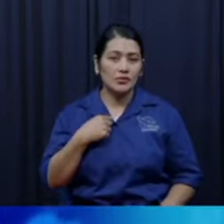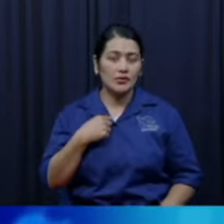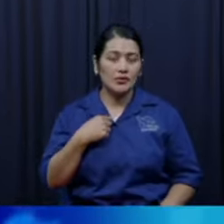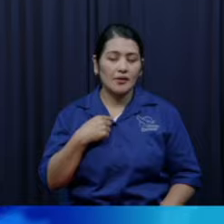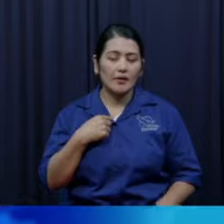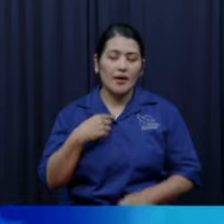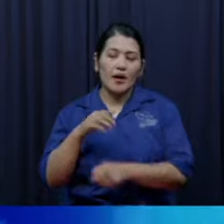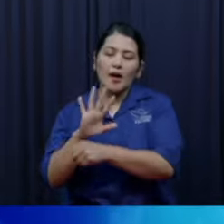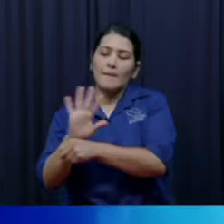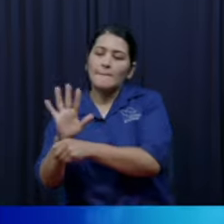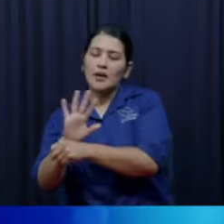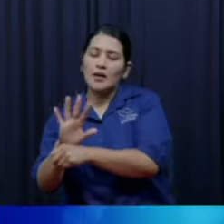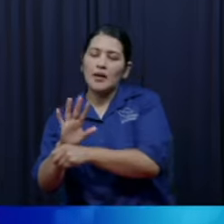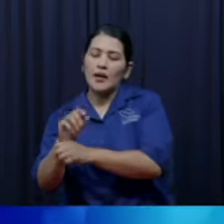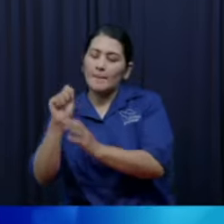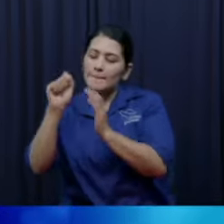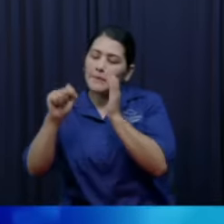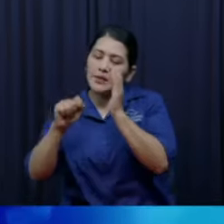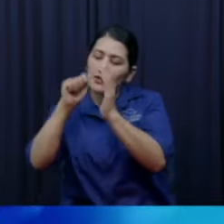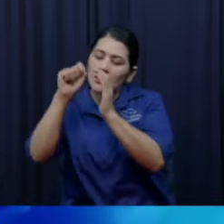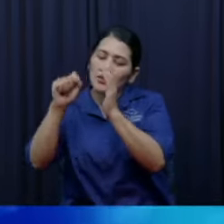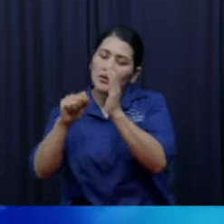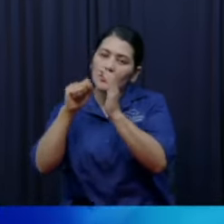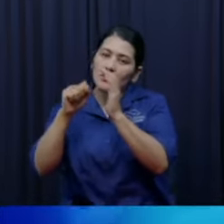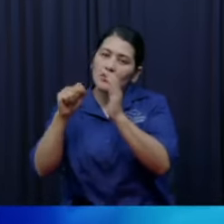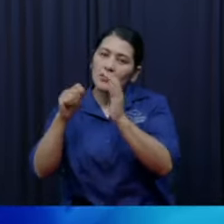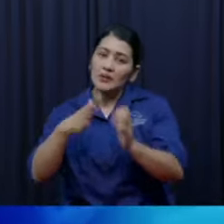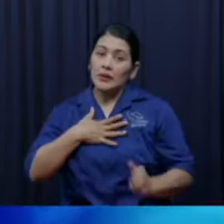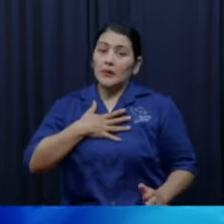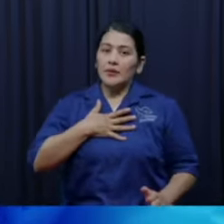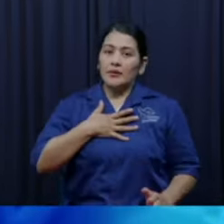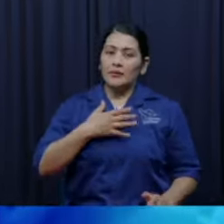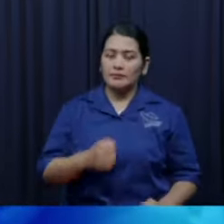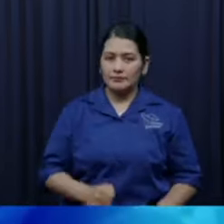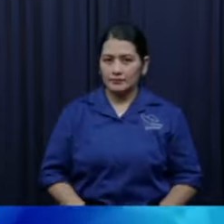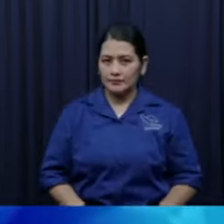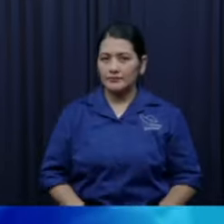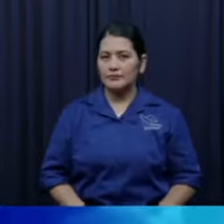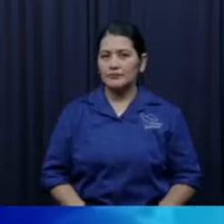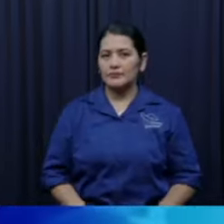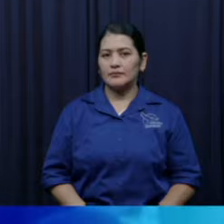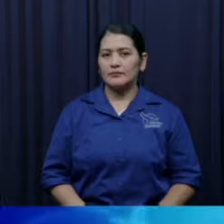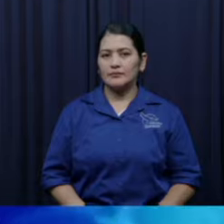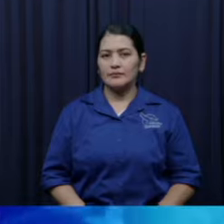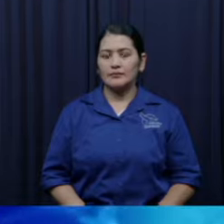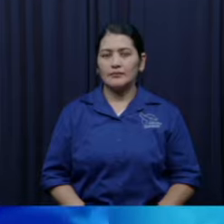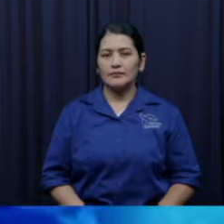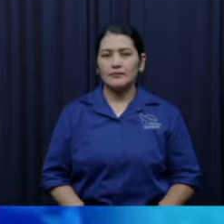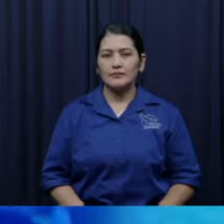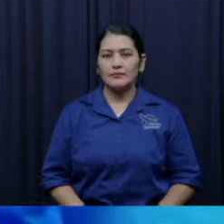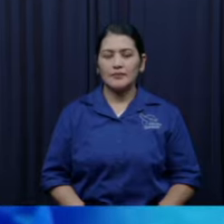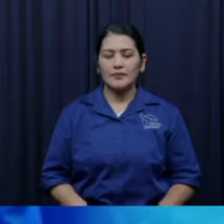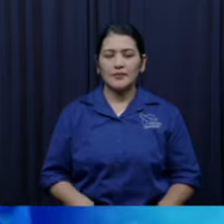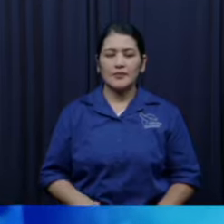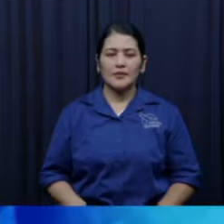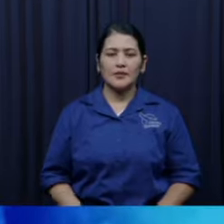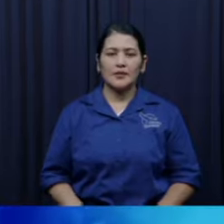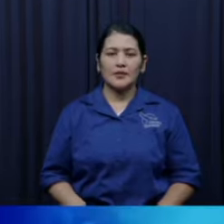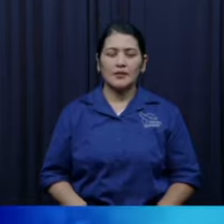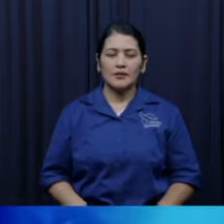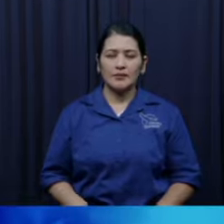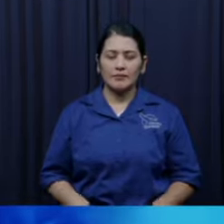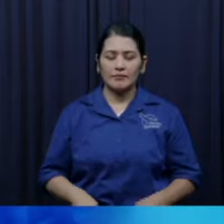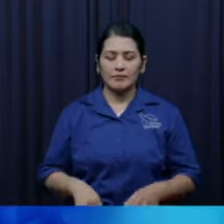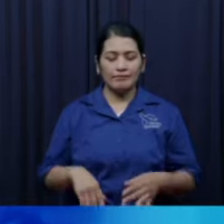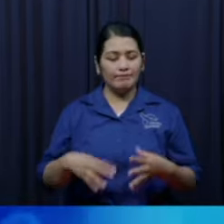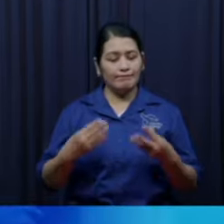éxito para que una película tenga éxito que se requiere pues que que la que la busquen verdad y que la